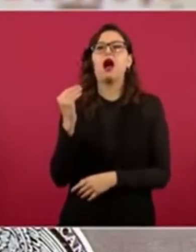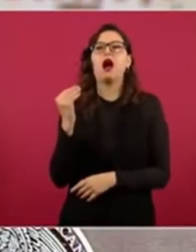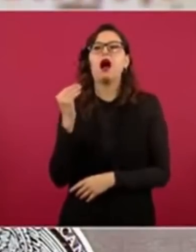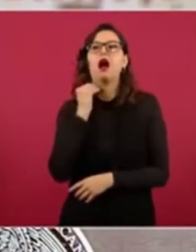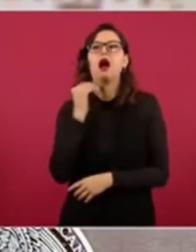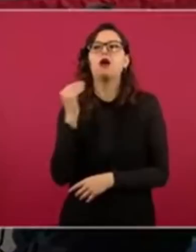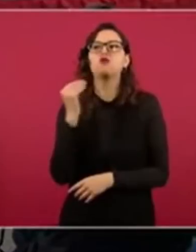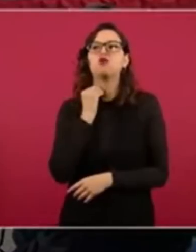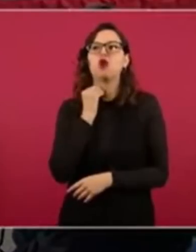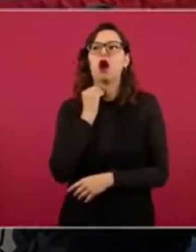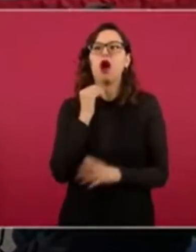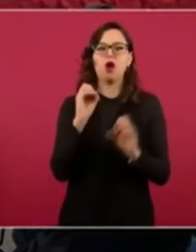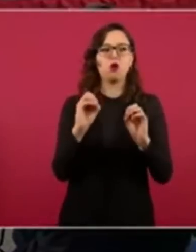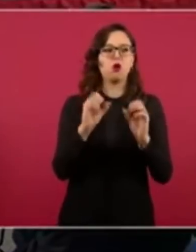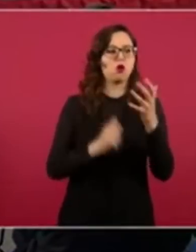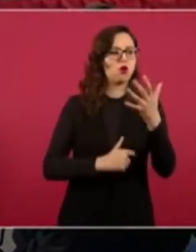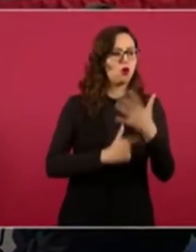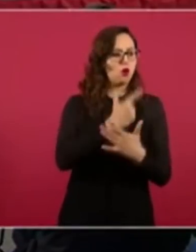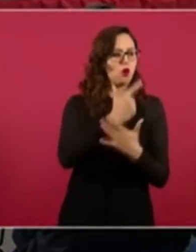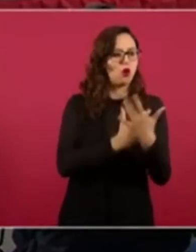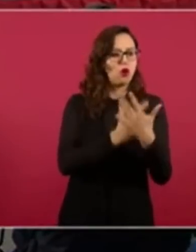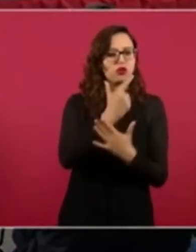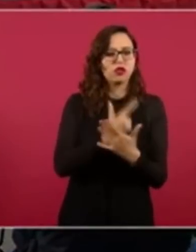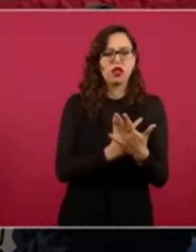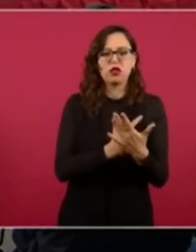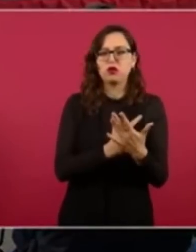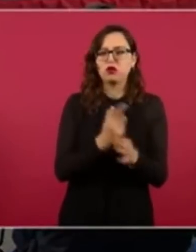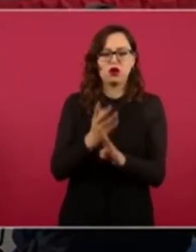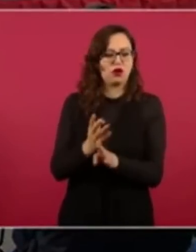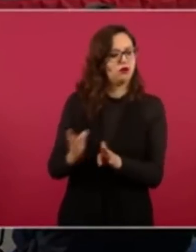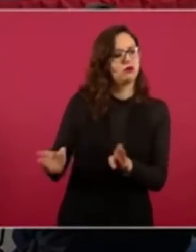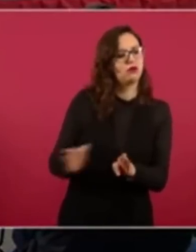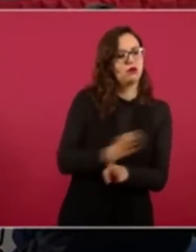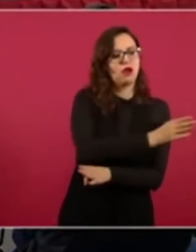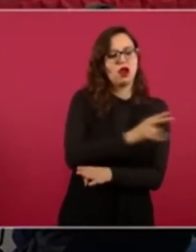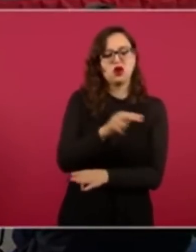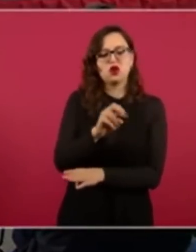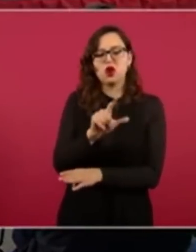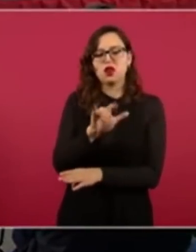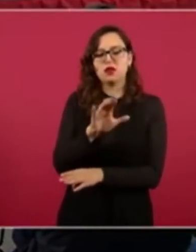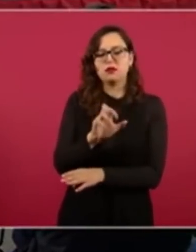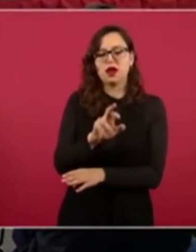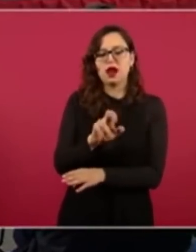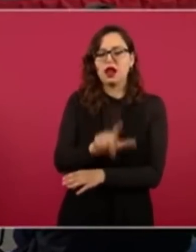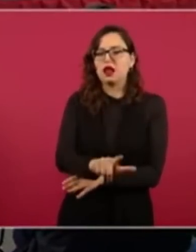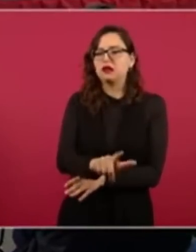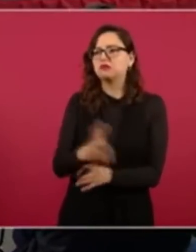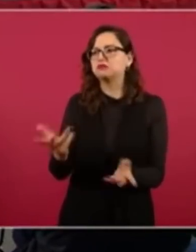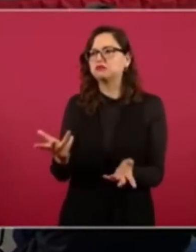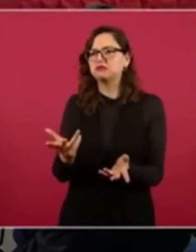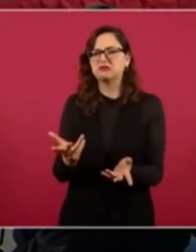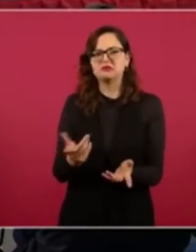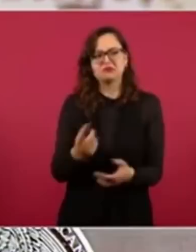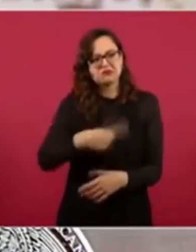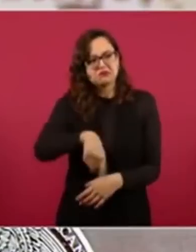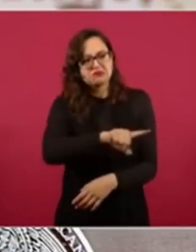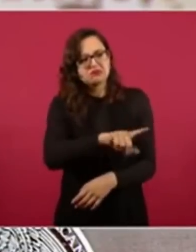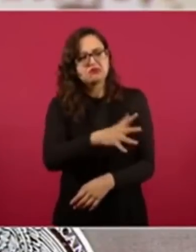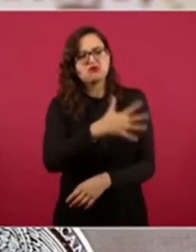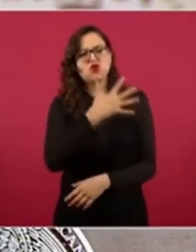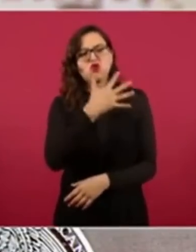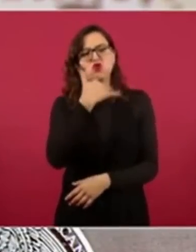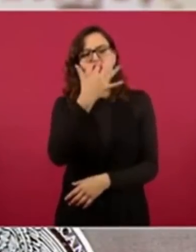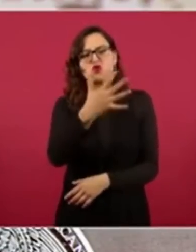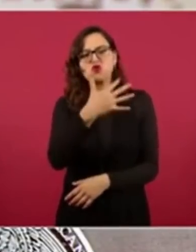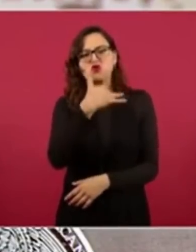o dos economistas que fueron nombrados durante el periodo neoliberal. Muchos de ellos acusados de corrupción